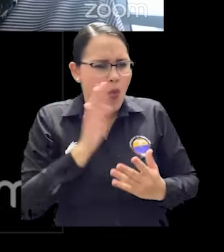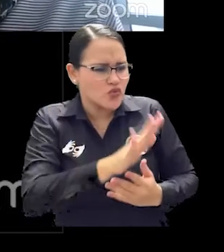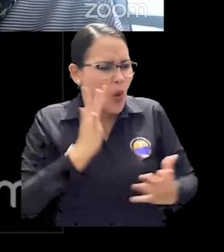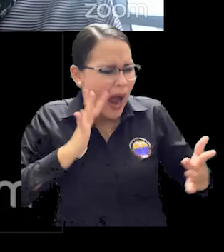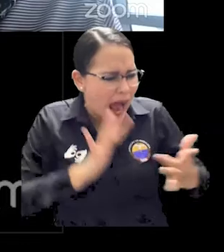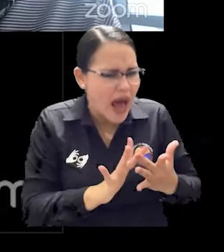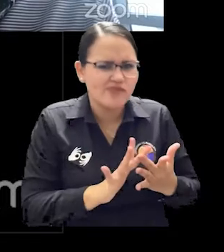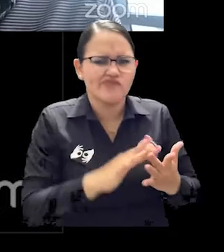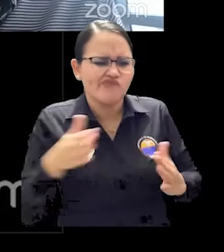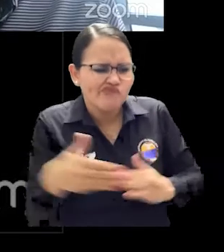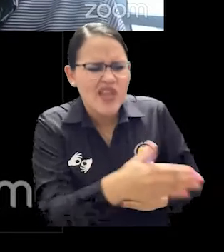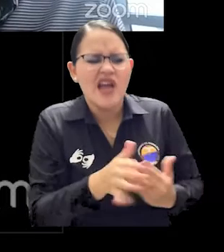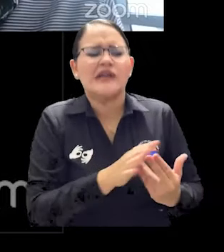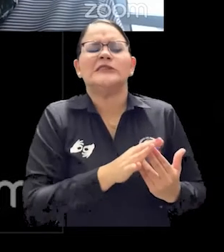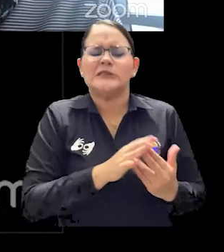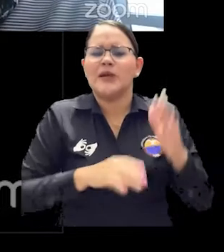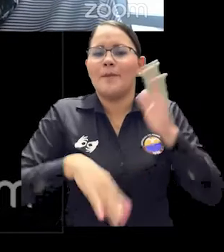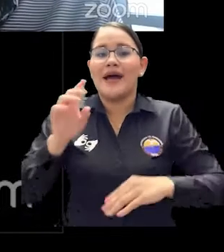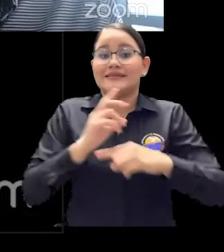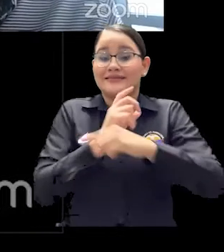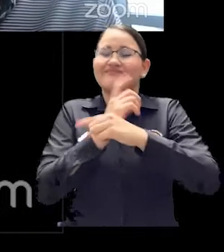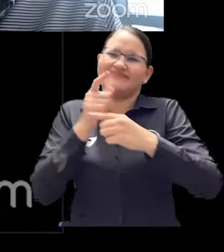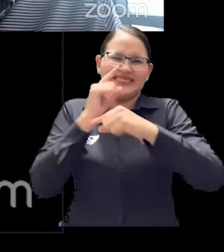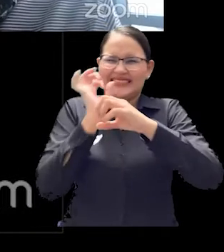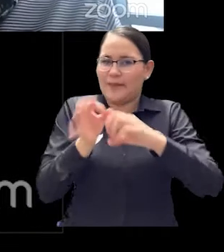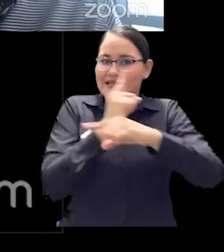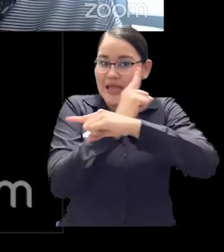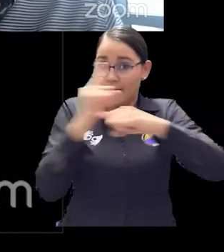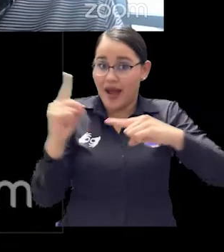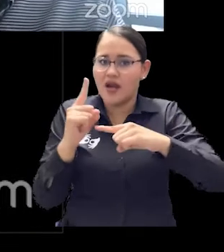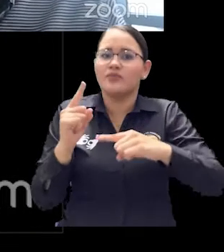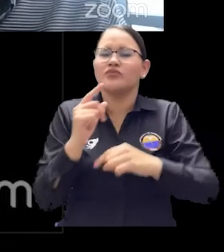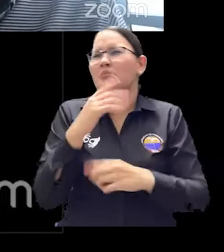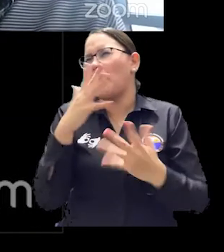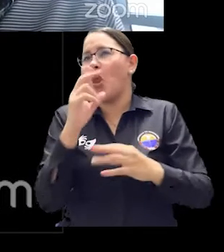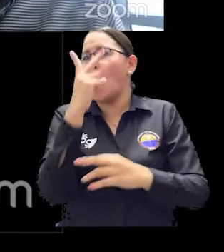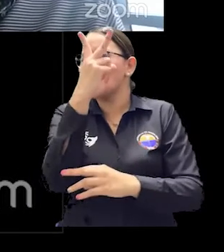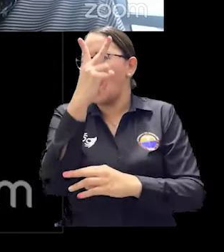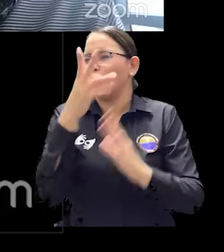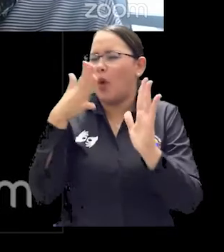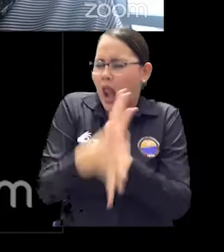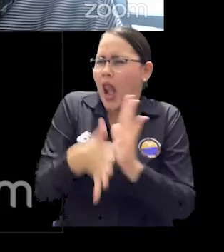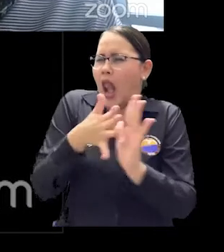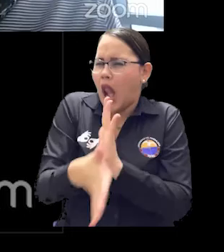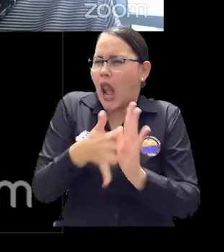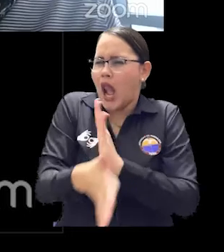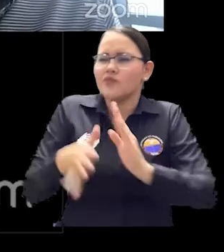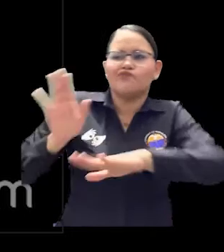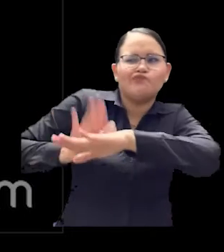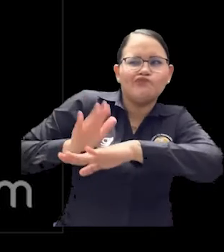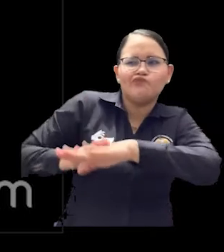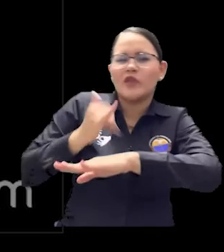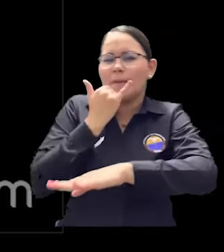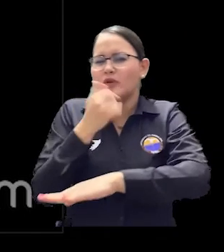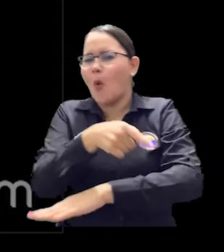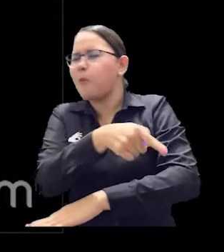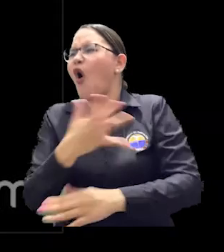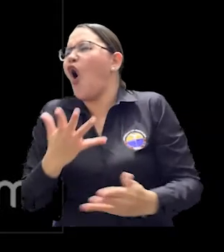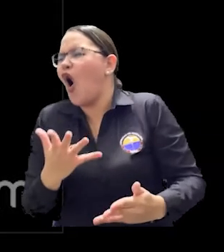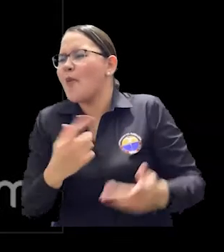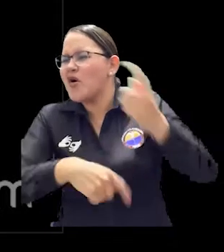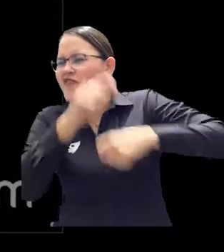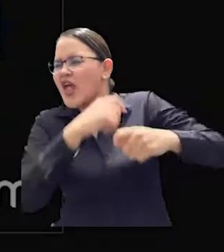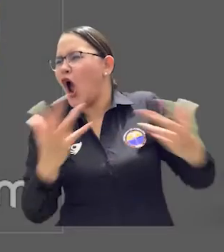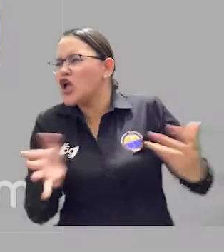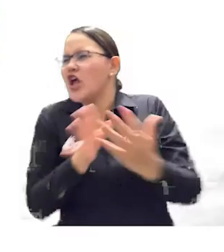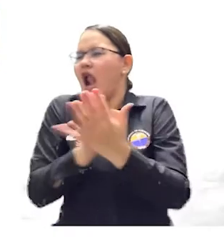informes semanales sobre cómo venía el abastecimiento, tanto en el puerto como en el sitio donde se